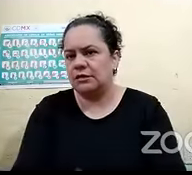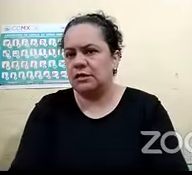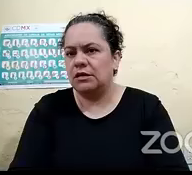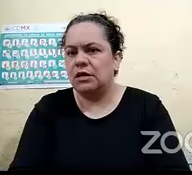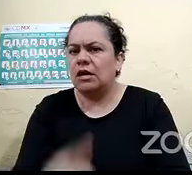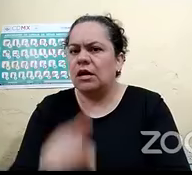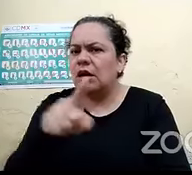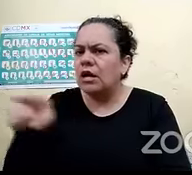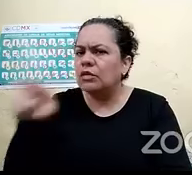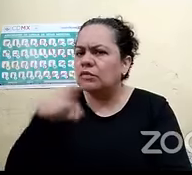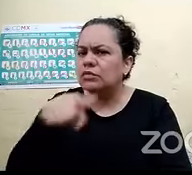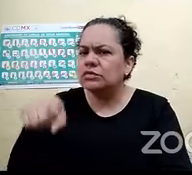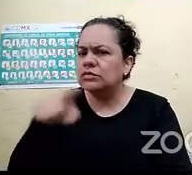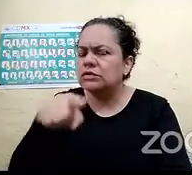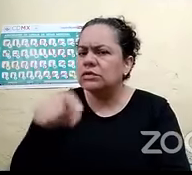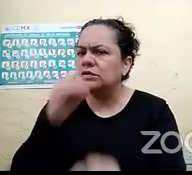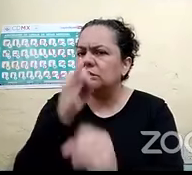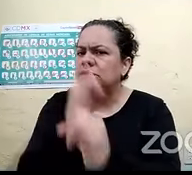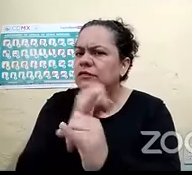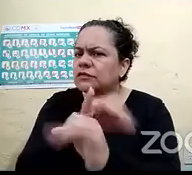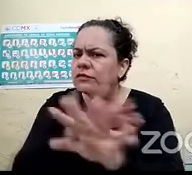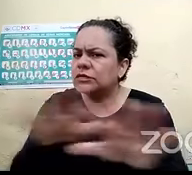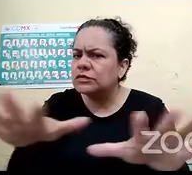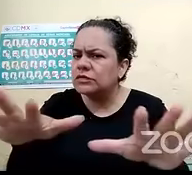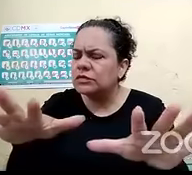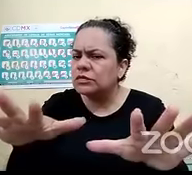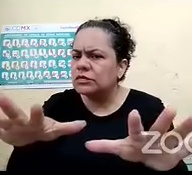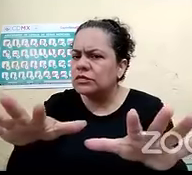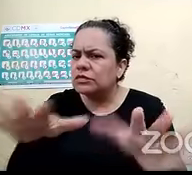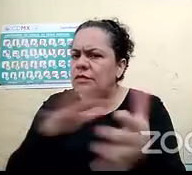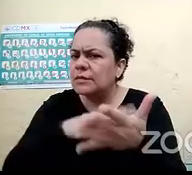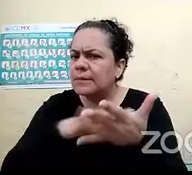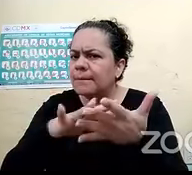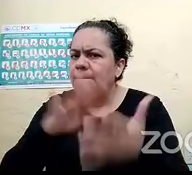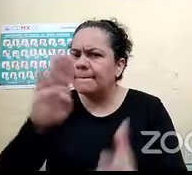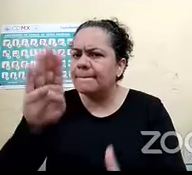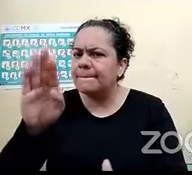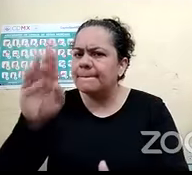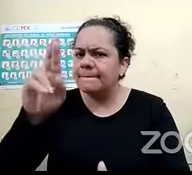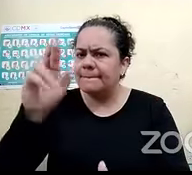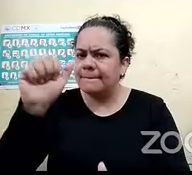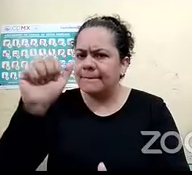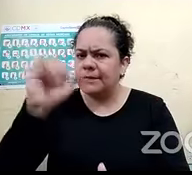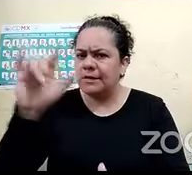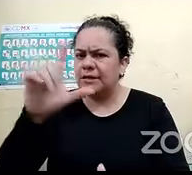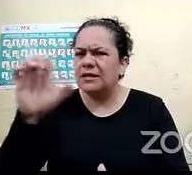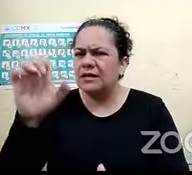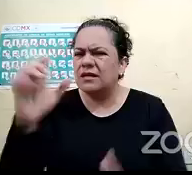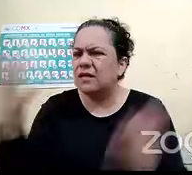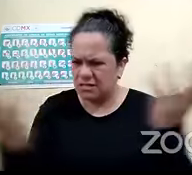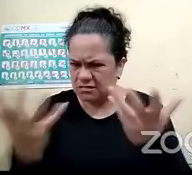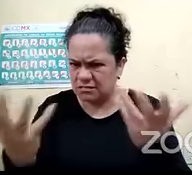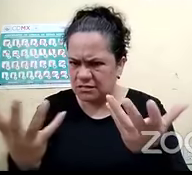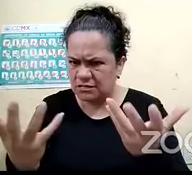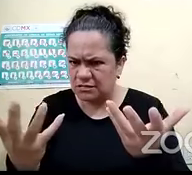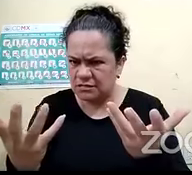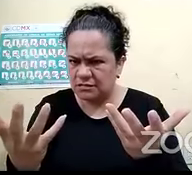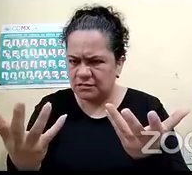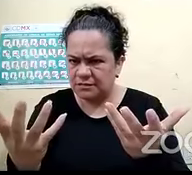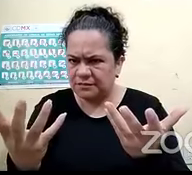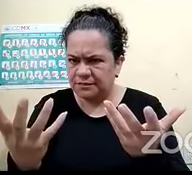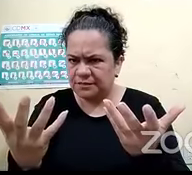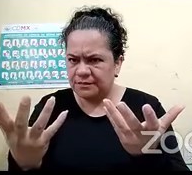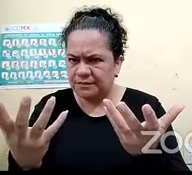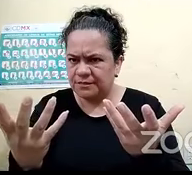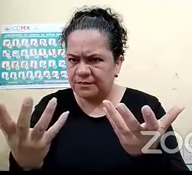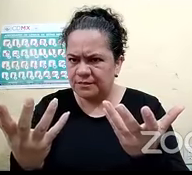información en braille de los protocolos que deban de seguir ahorita y por el